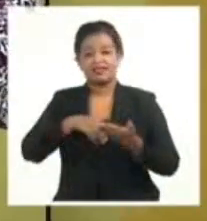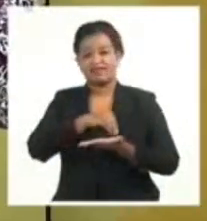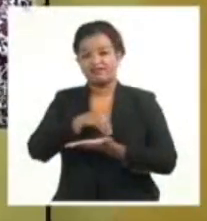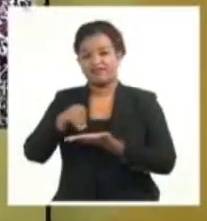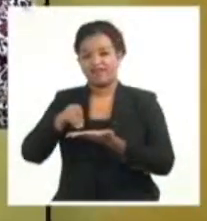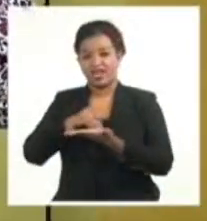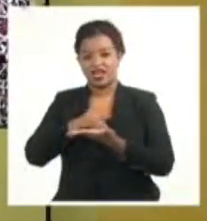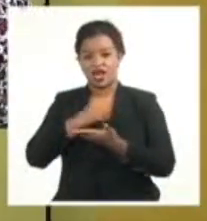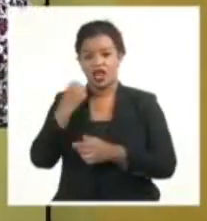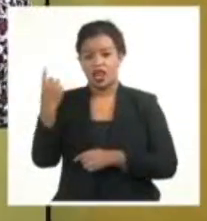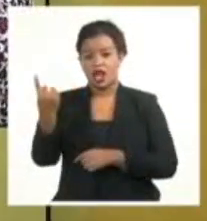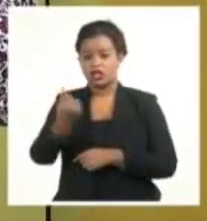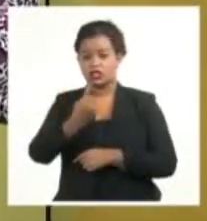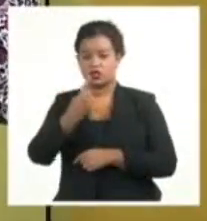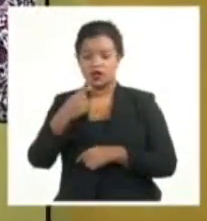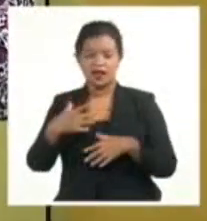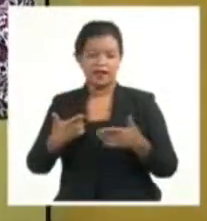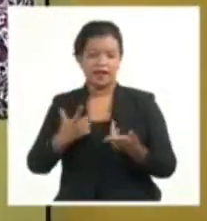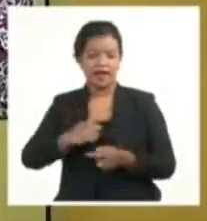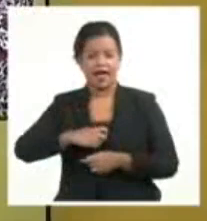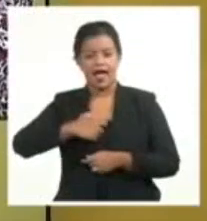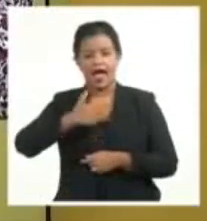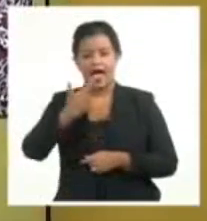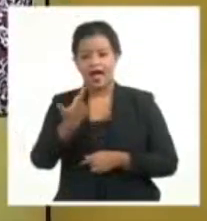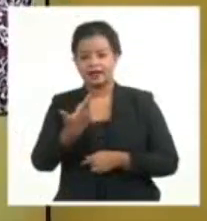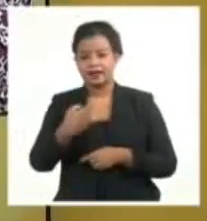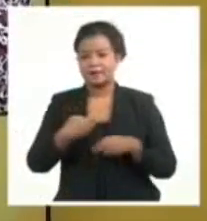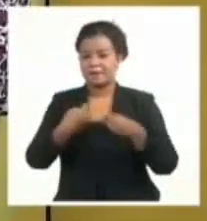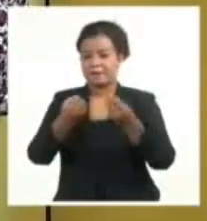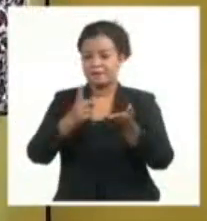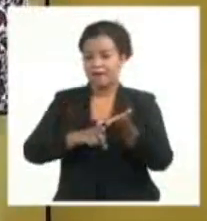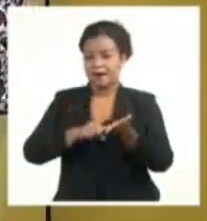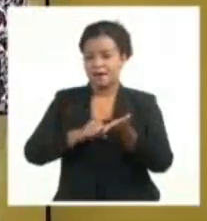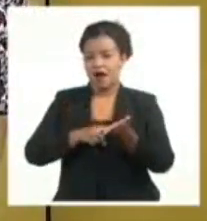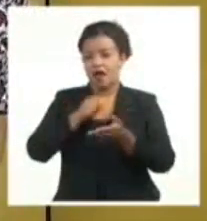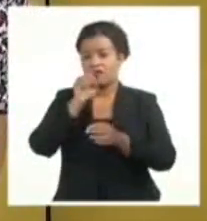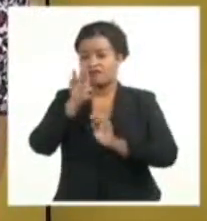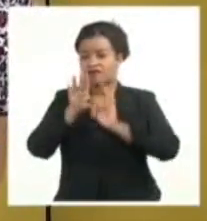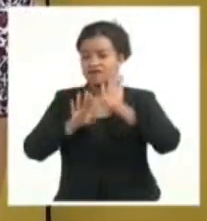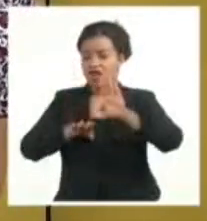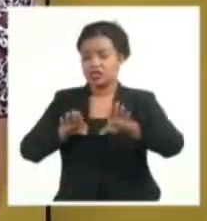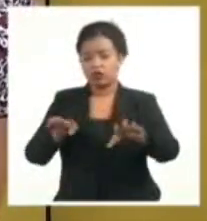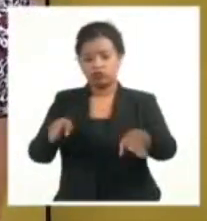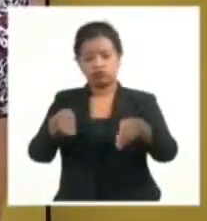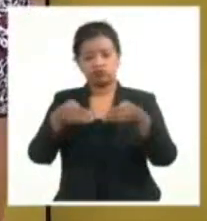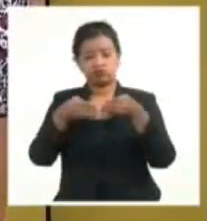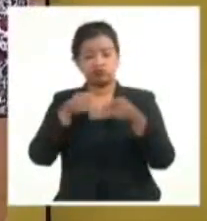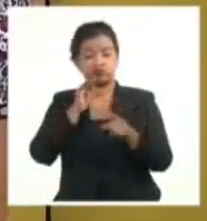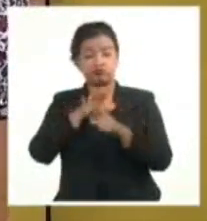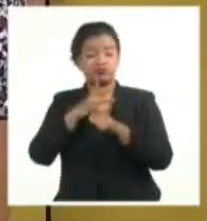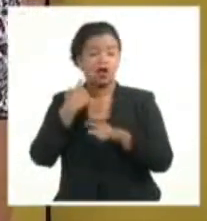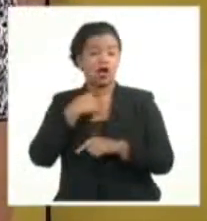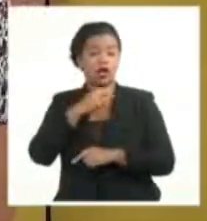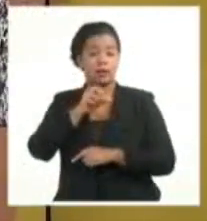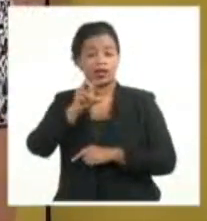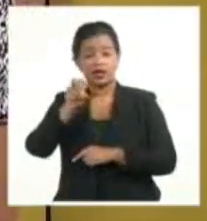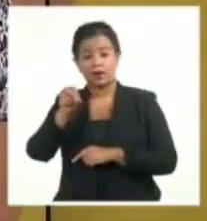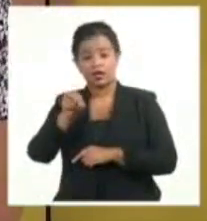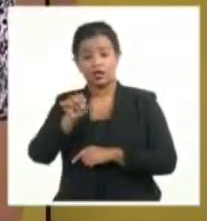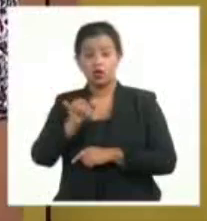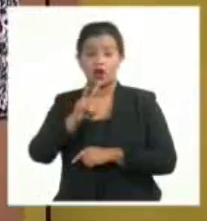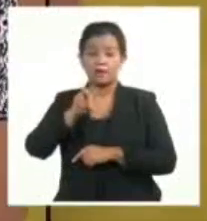Artesanía Arte para Papá, tradicional Expoventa que vio canceladas sus ediciones del 2020 y el 2021,